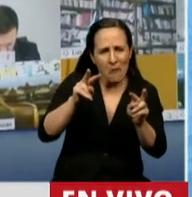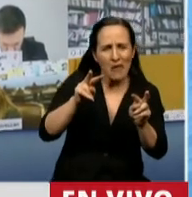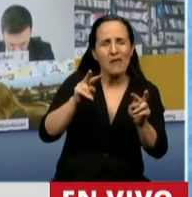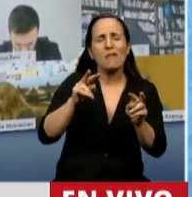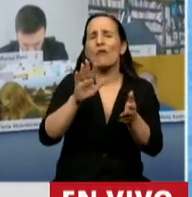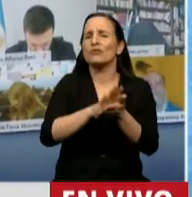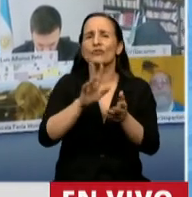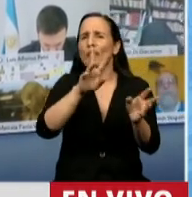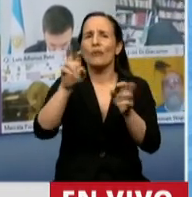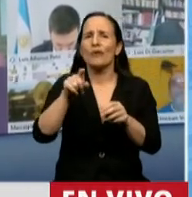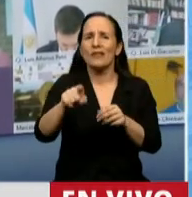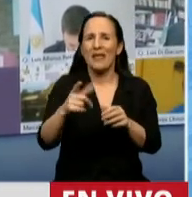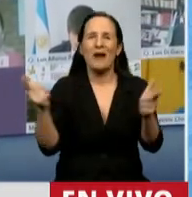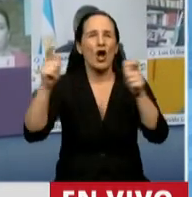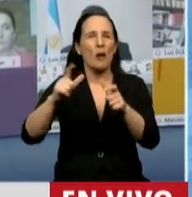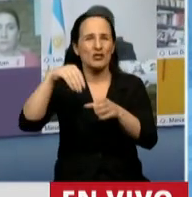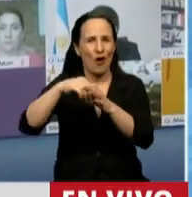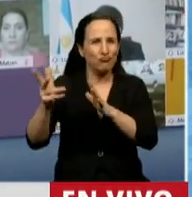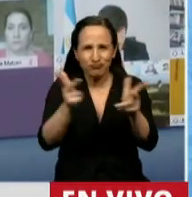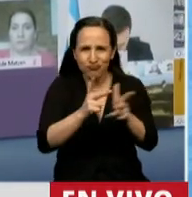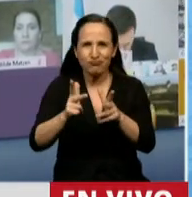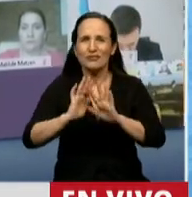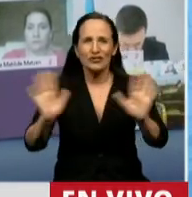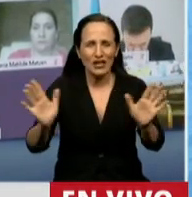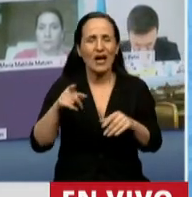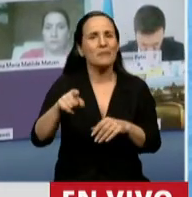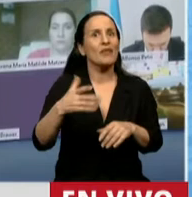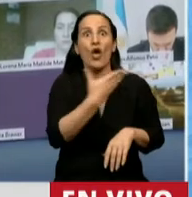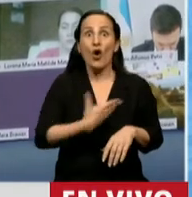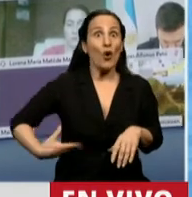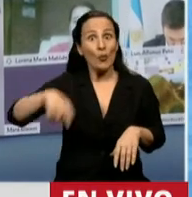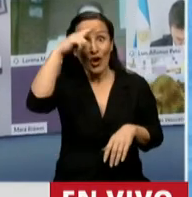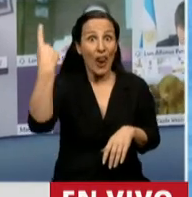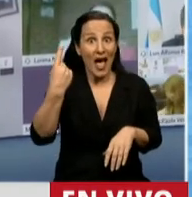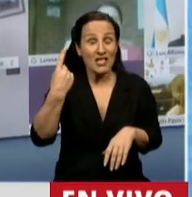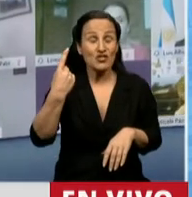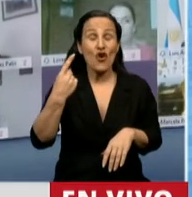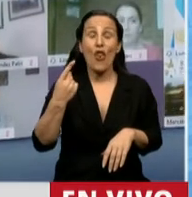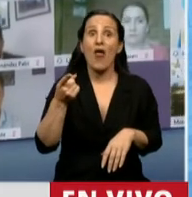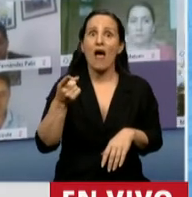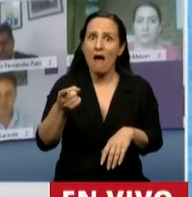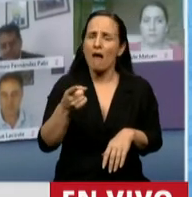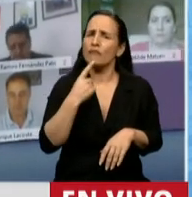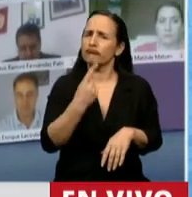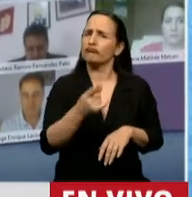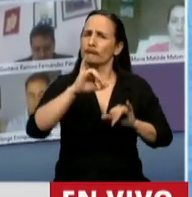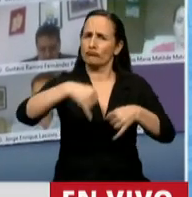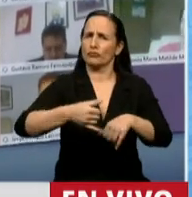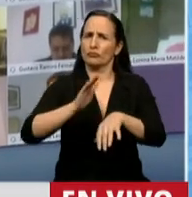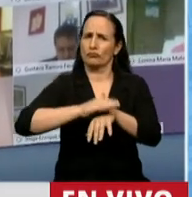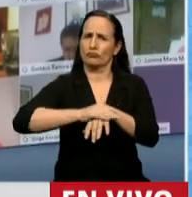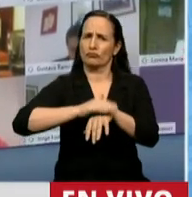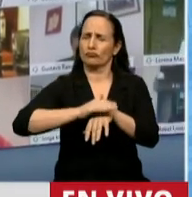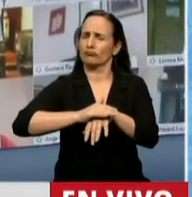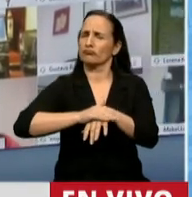Comisión, el Gobierno Nacional establece que se hará cargo